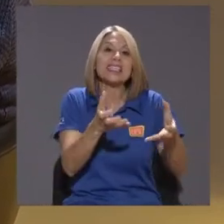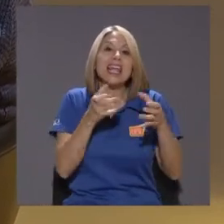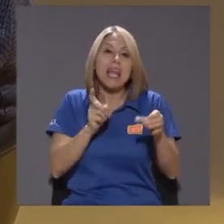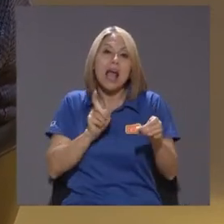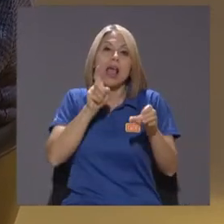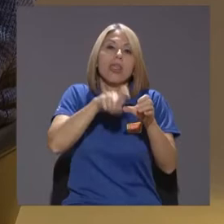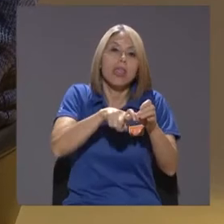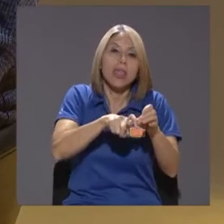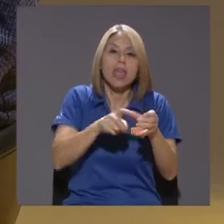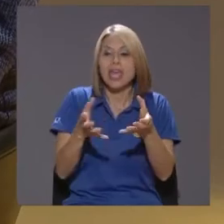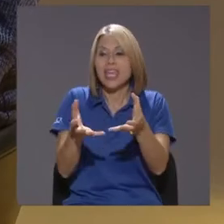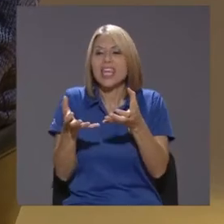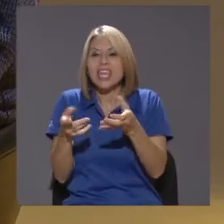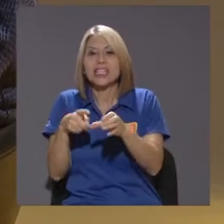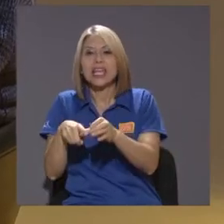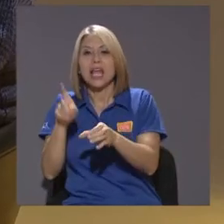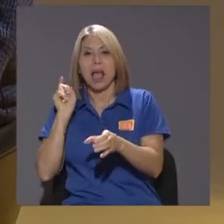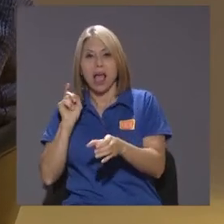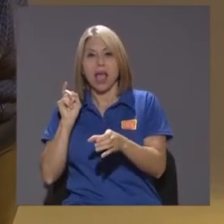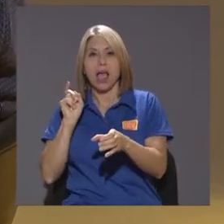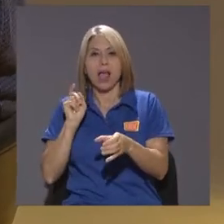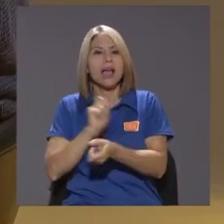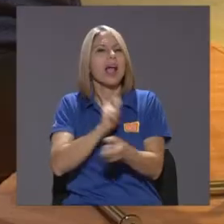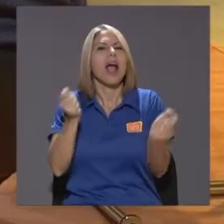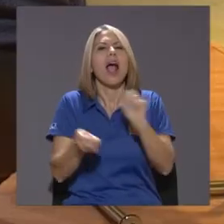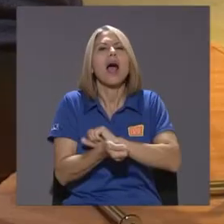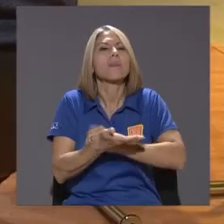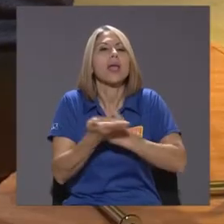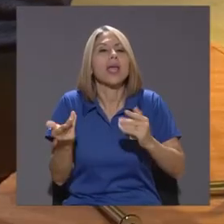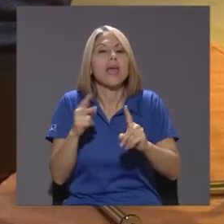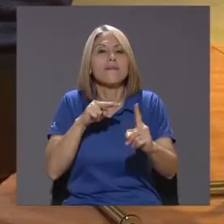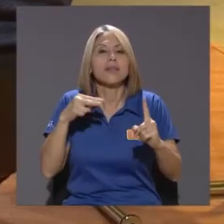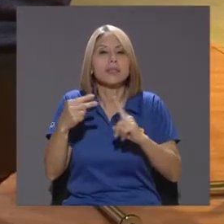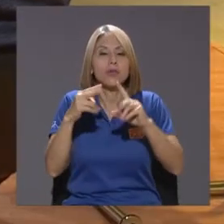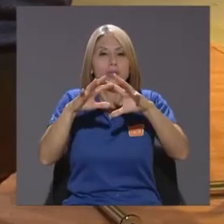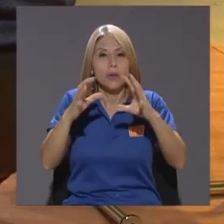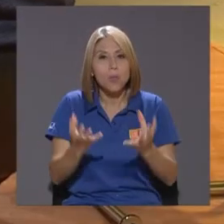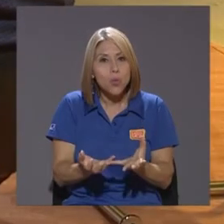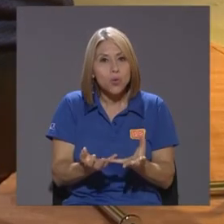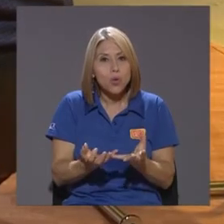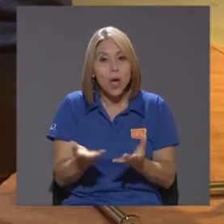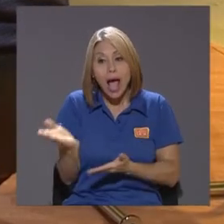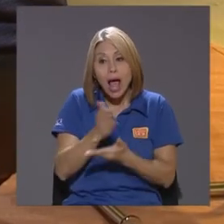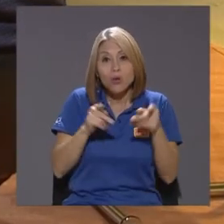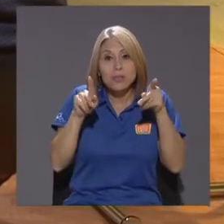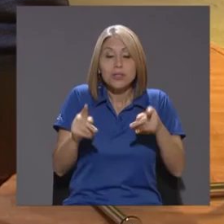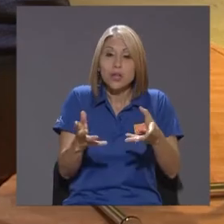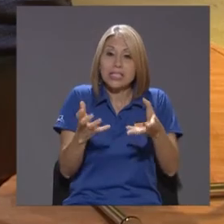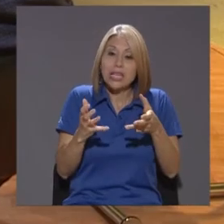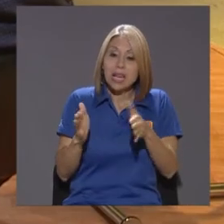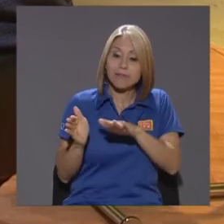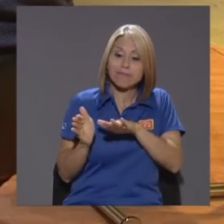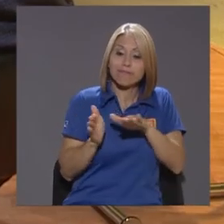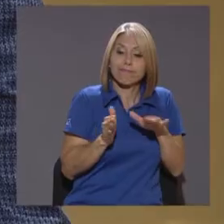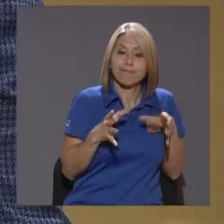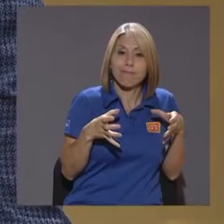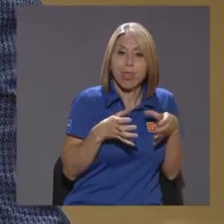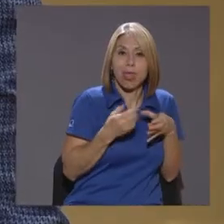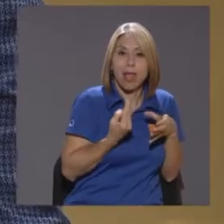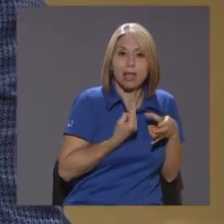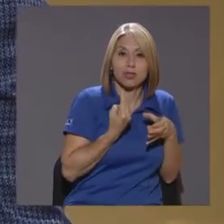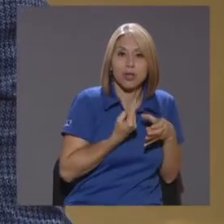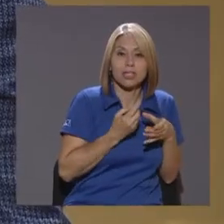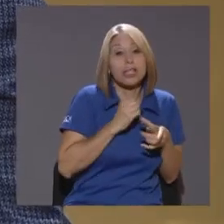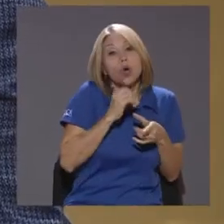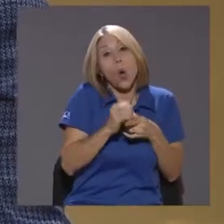que cambia? Su visión Del mundo Hay quienes son Aislacionistas Y quienes más bien Piensan Que